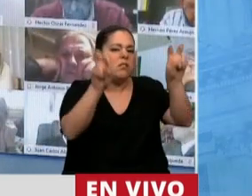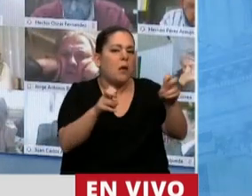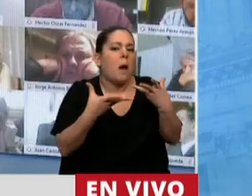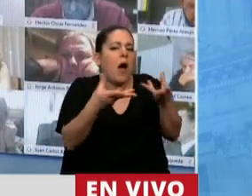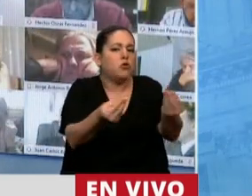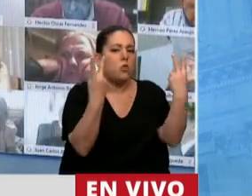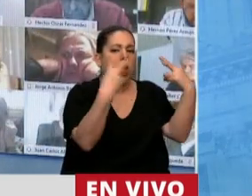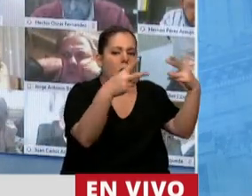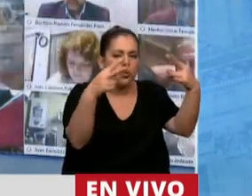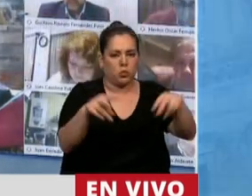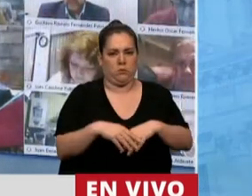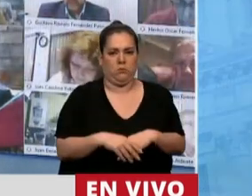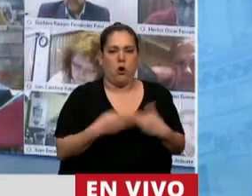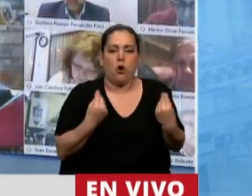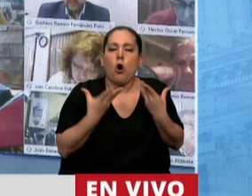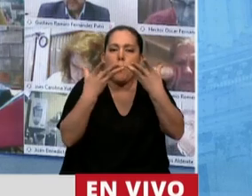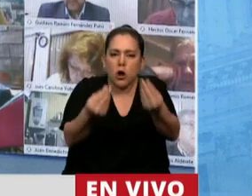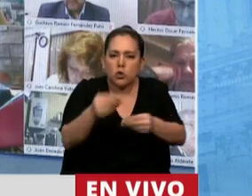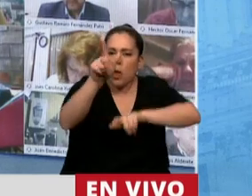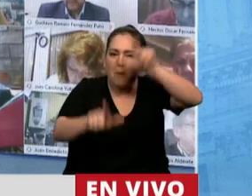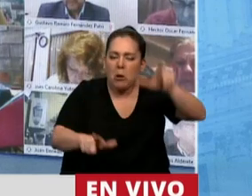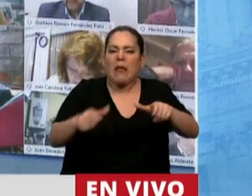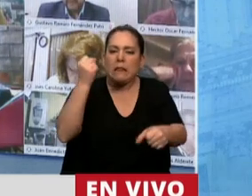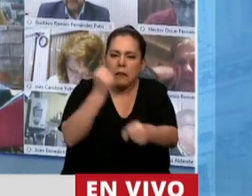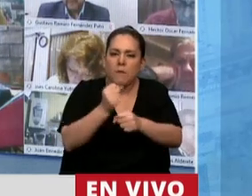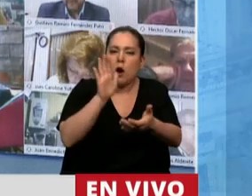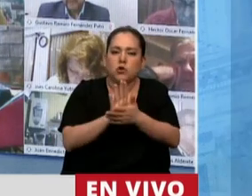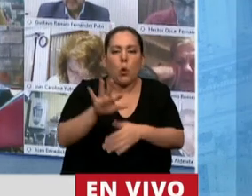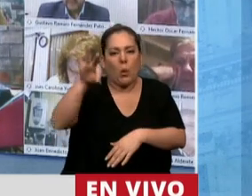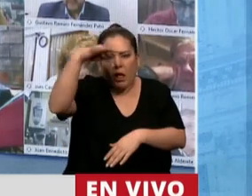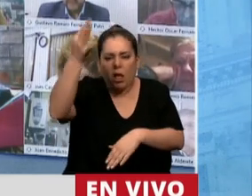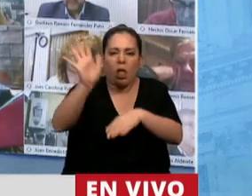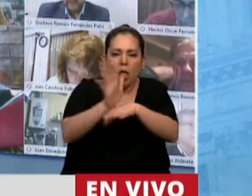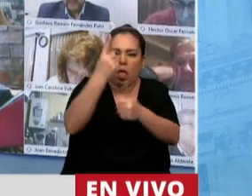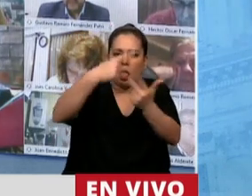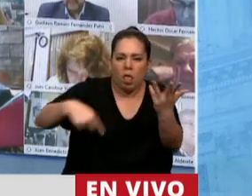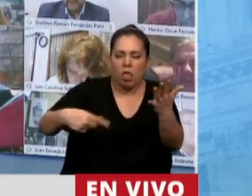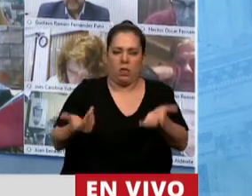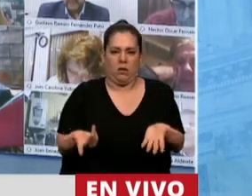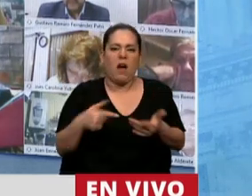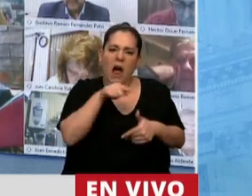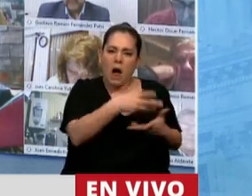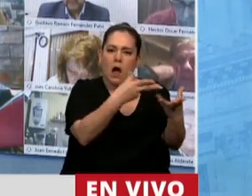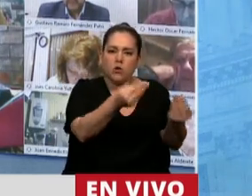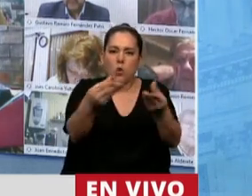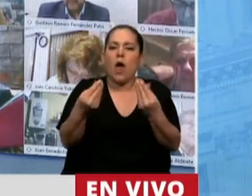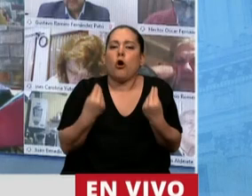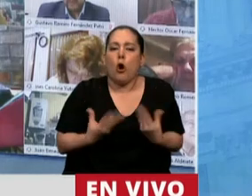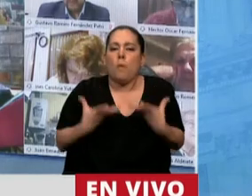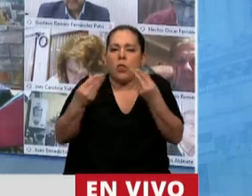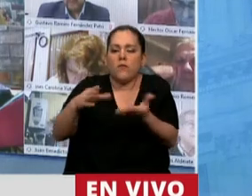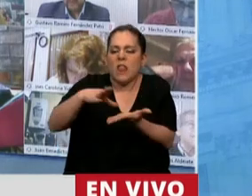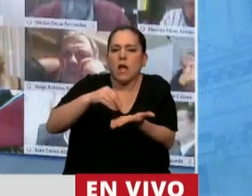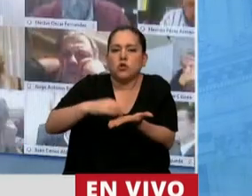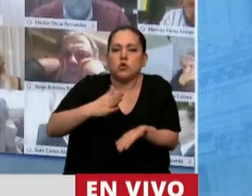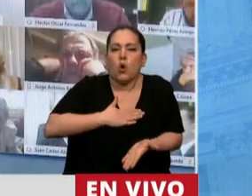a los trabajadores de la cultura, del turismo, cómo hacemos para defender nuestra soberanía en los